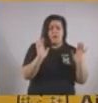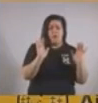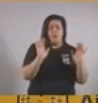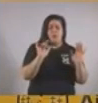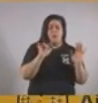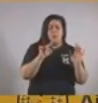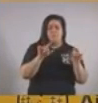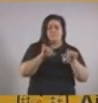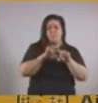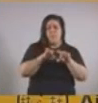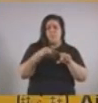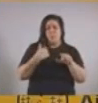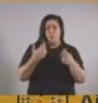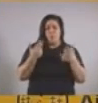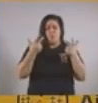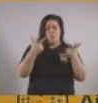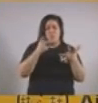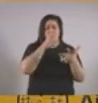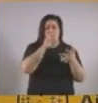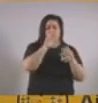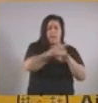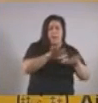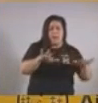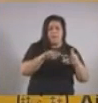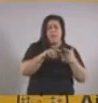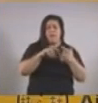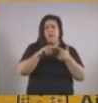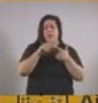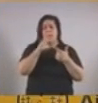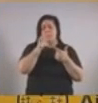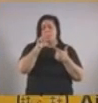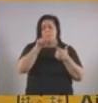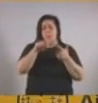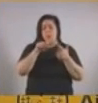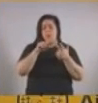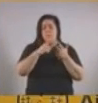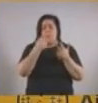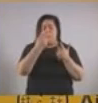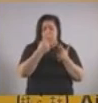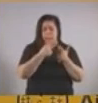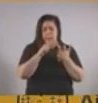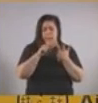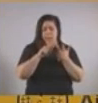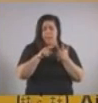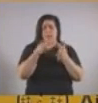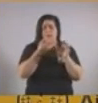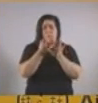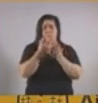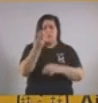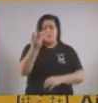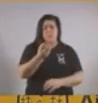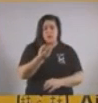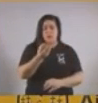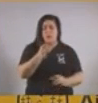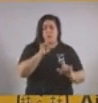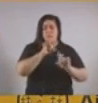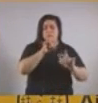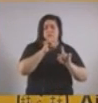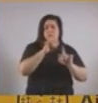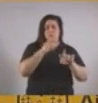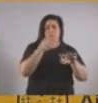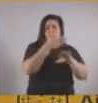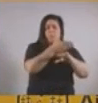abiertos como dije, los jardines, el preescolar, la primaria y la educación especial mantienen la